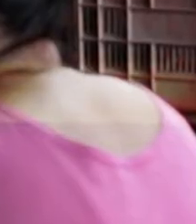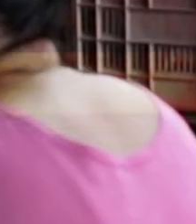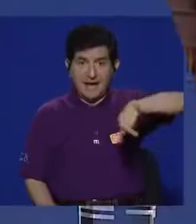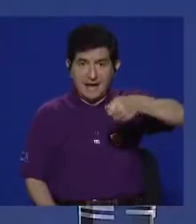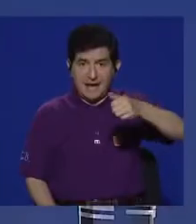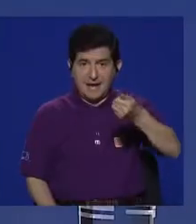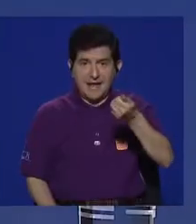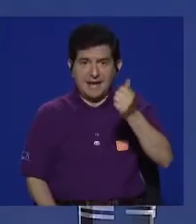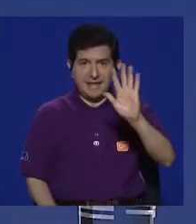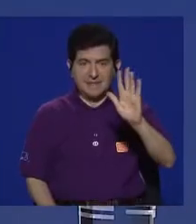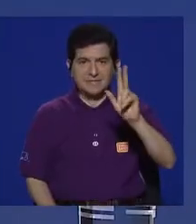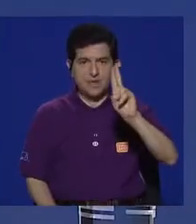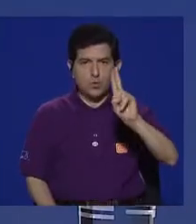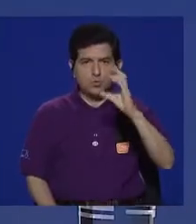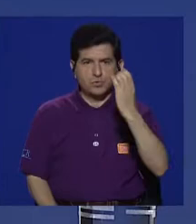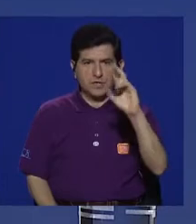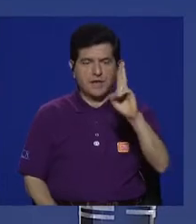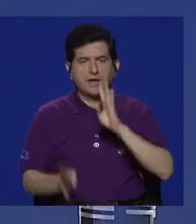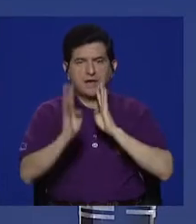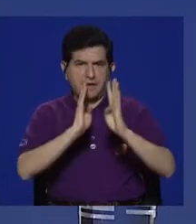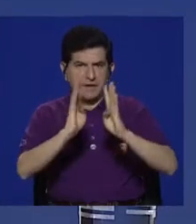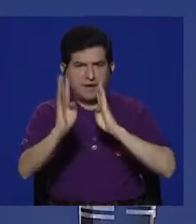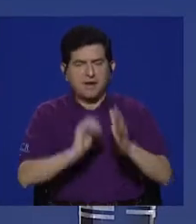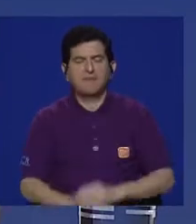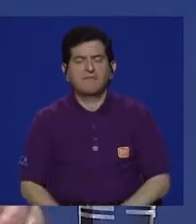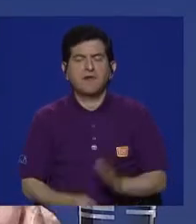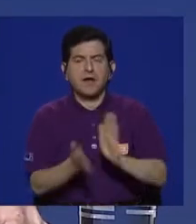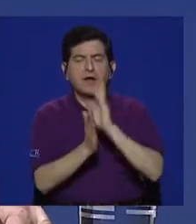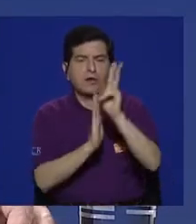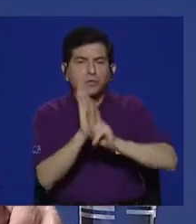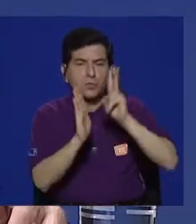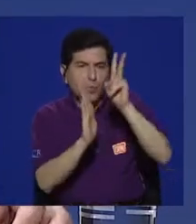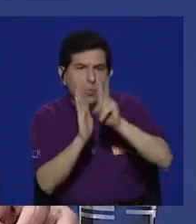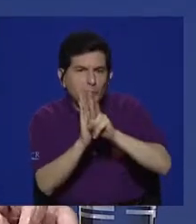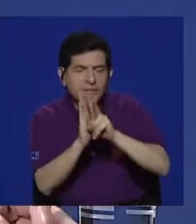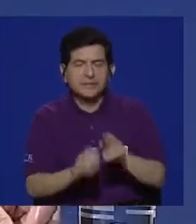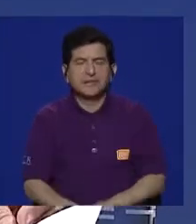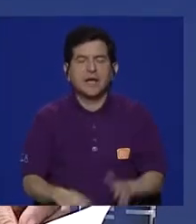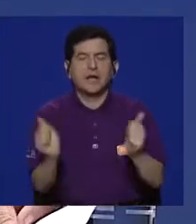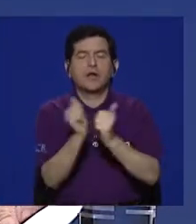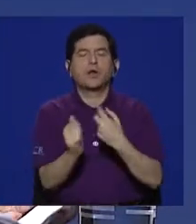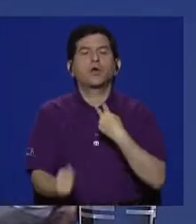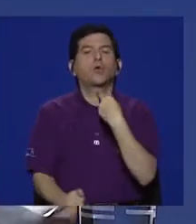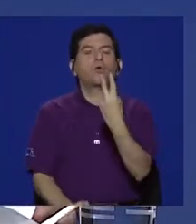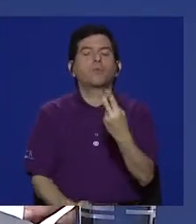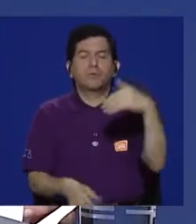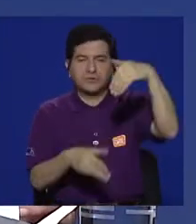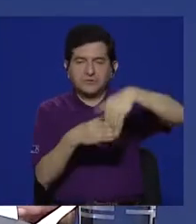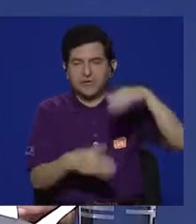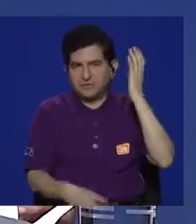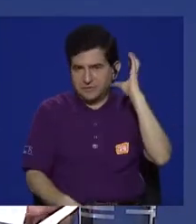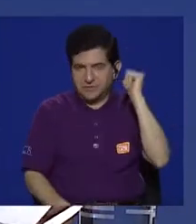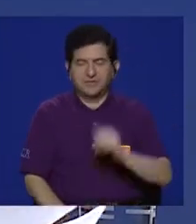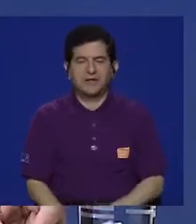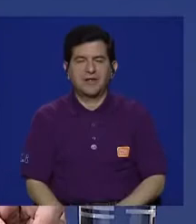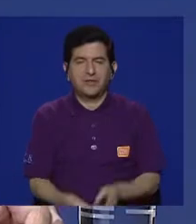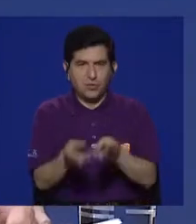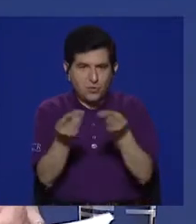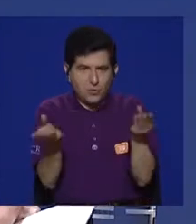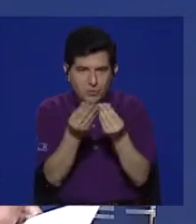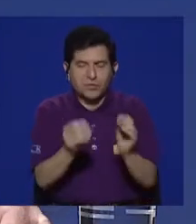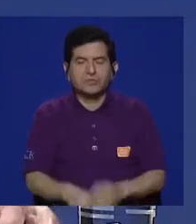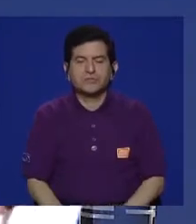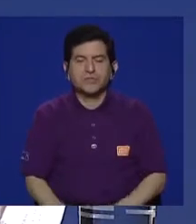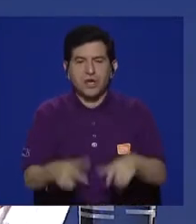Estamos en Canal 15 UCR, conversando sobre el documental Con Voz en la Radio,